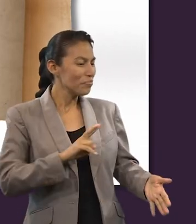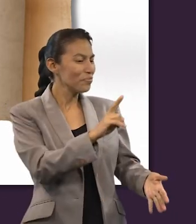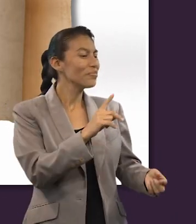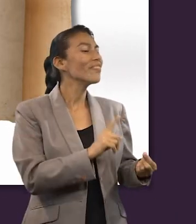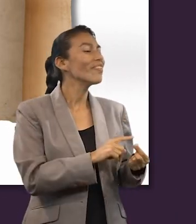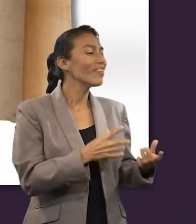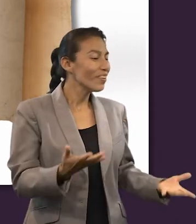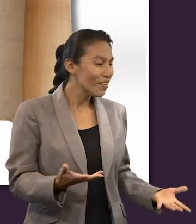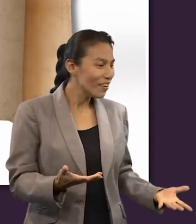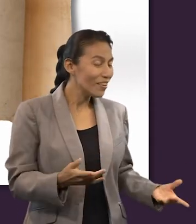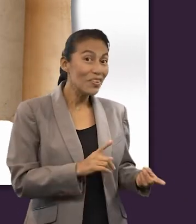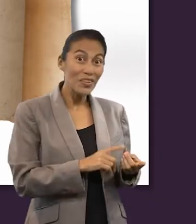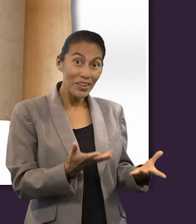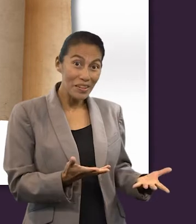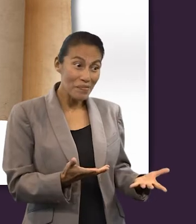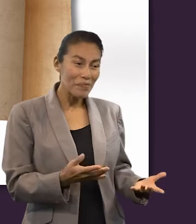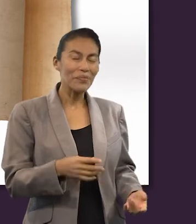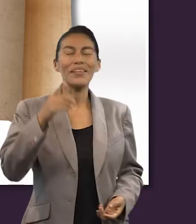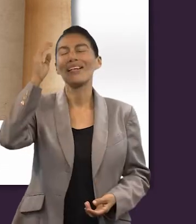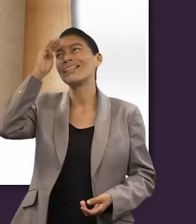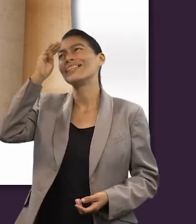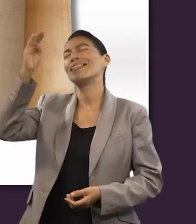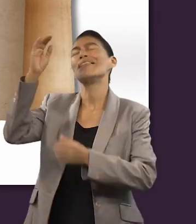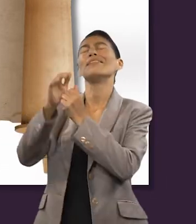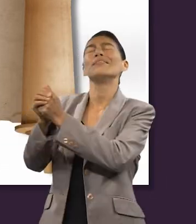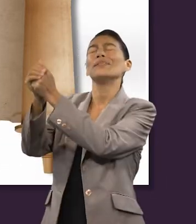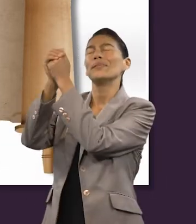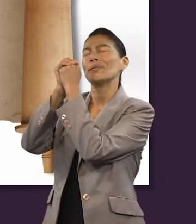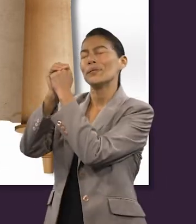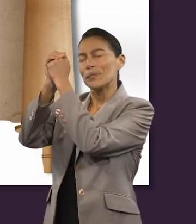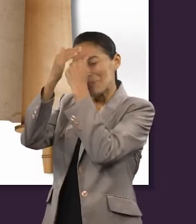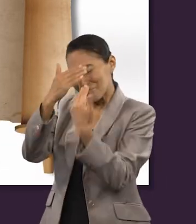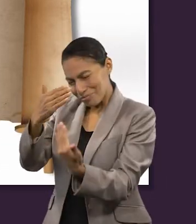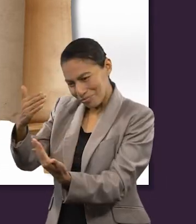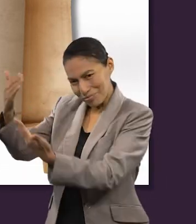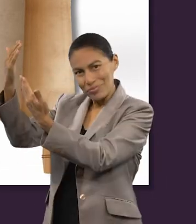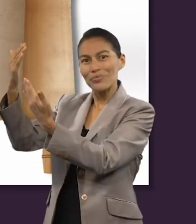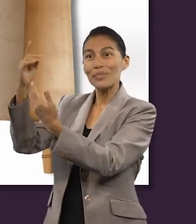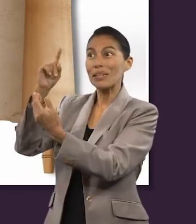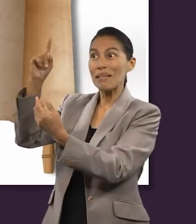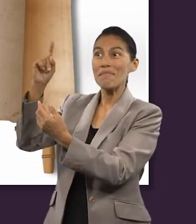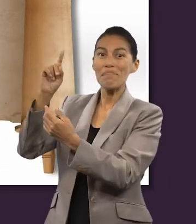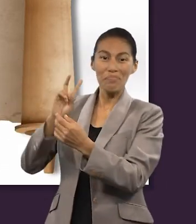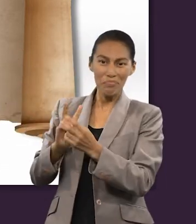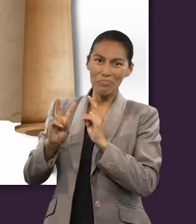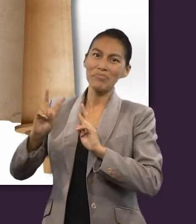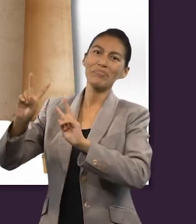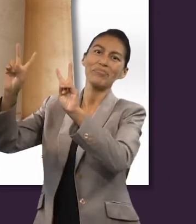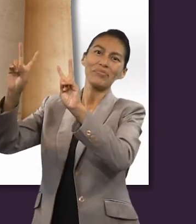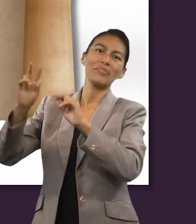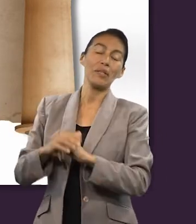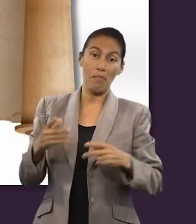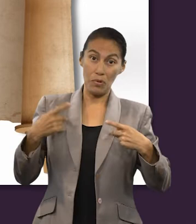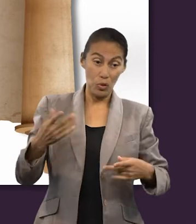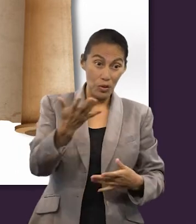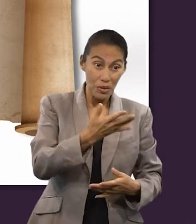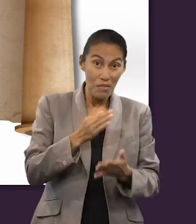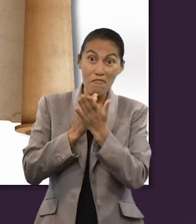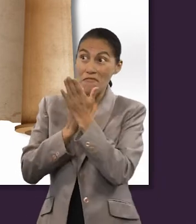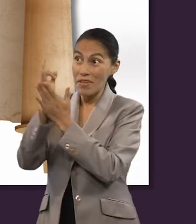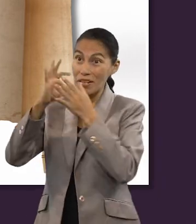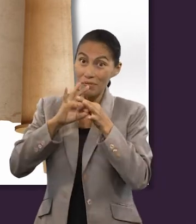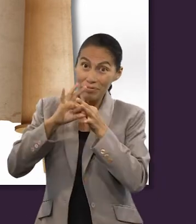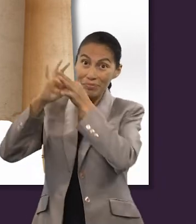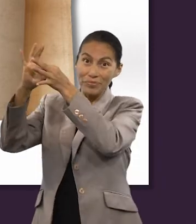¿Dónde, sepulcro, tu victoria? Alabado sea el Señor porque esta victoria sobre la muerte se da